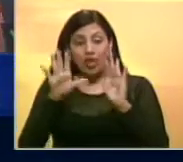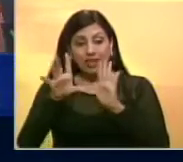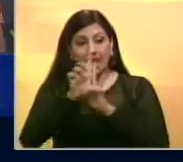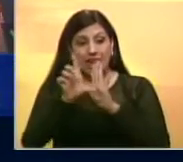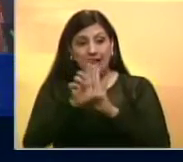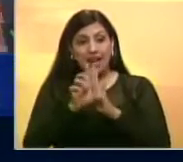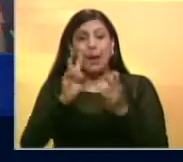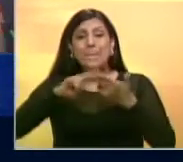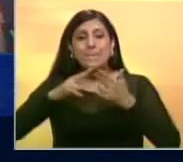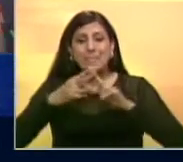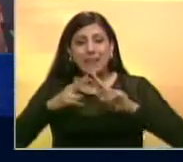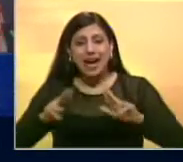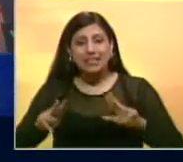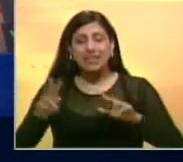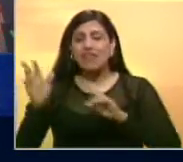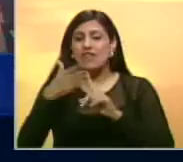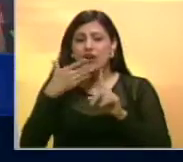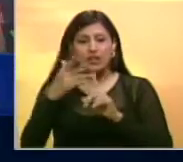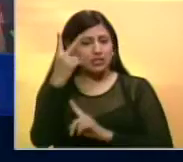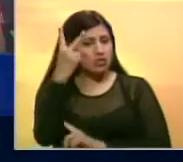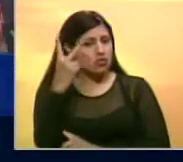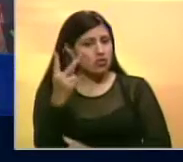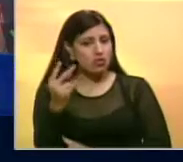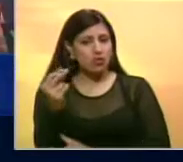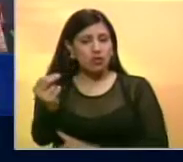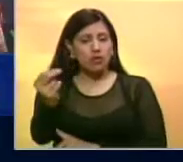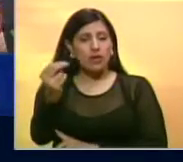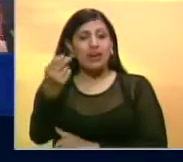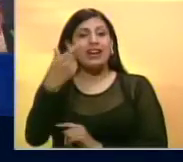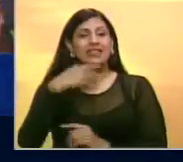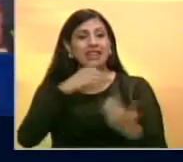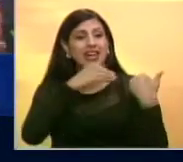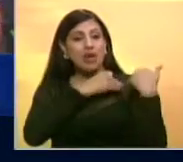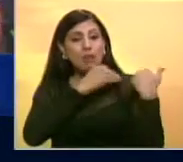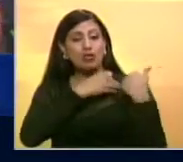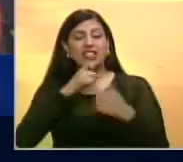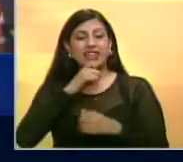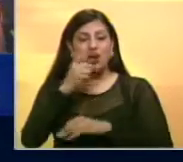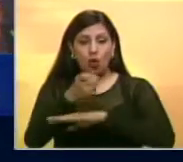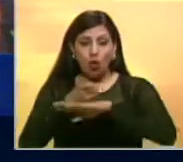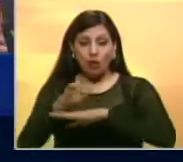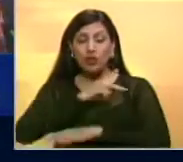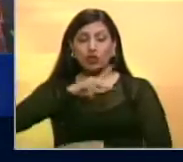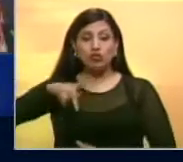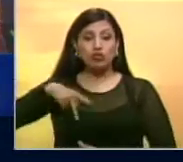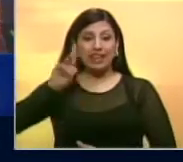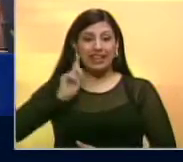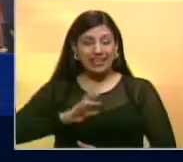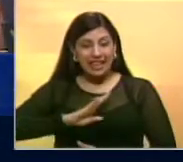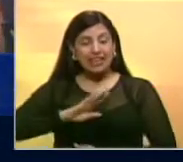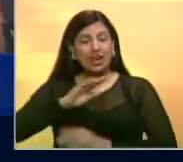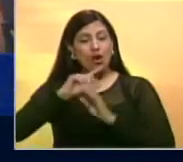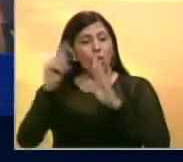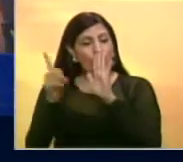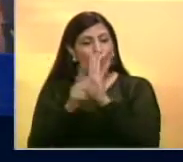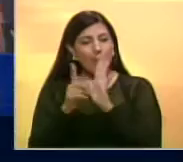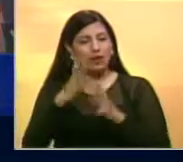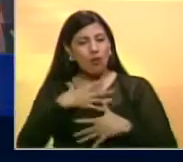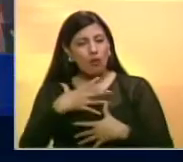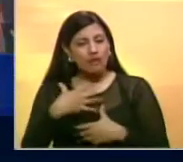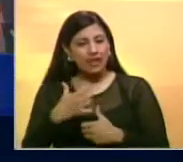legales en Sanapaz, sin violencia, es una responsabilidad del gobierno. Nosotros tenemos plena confianza